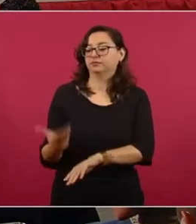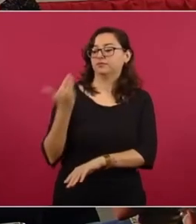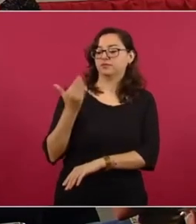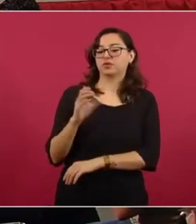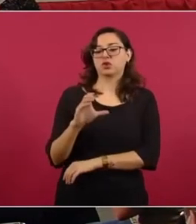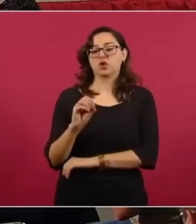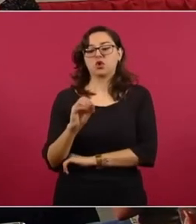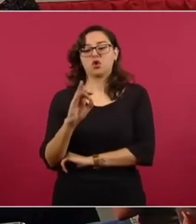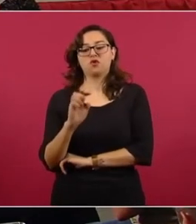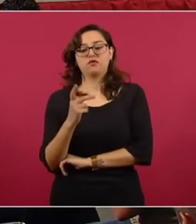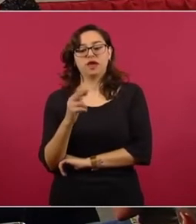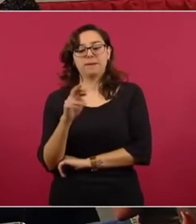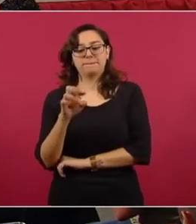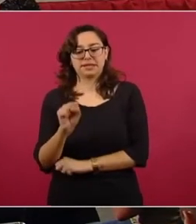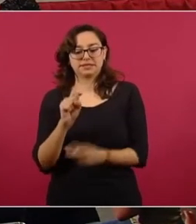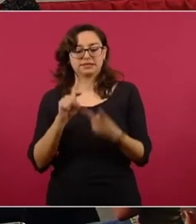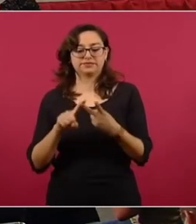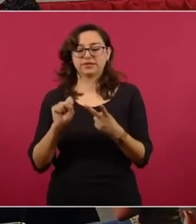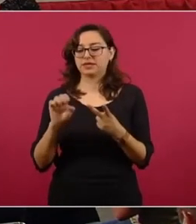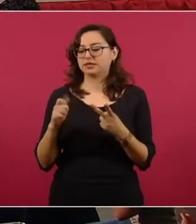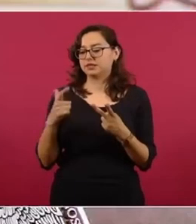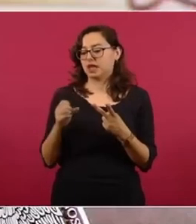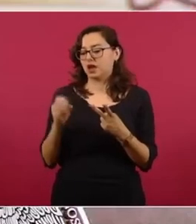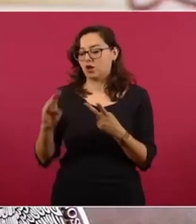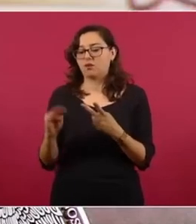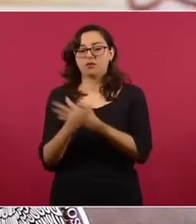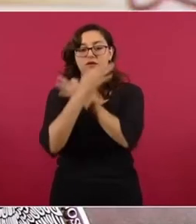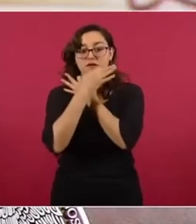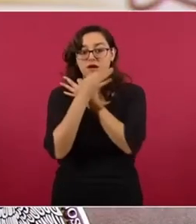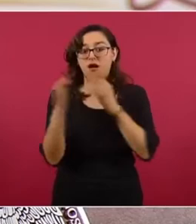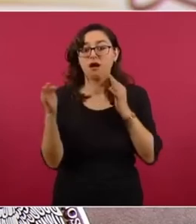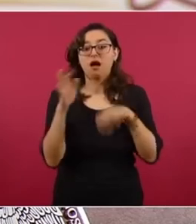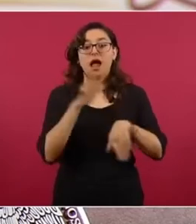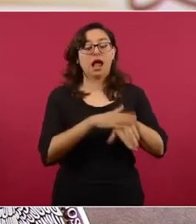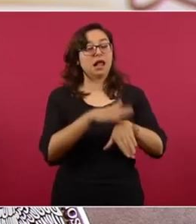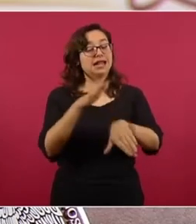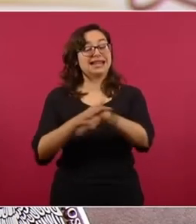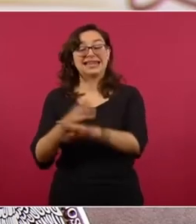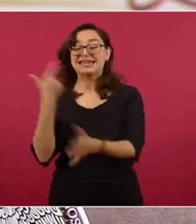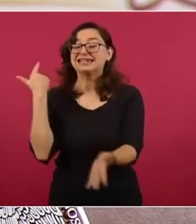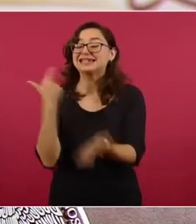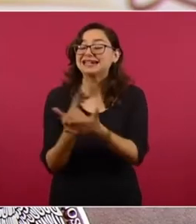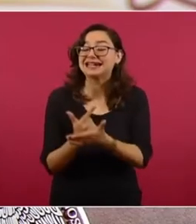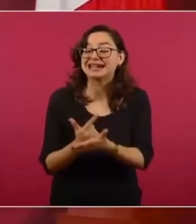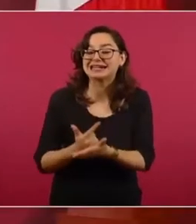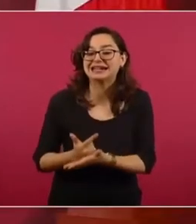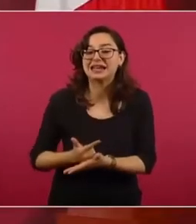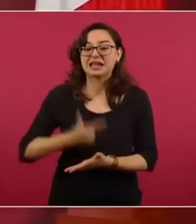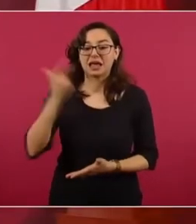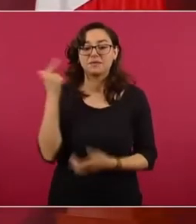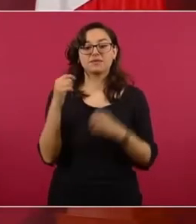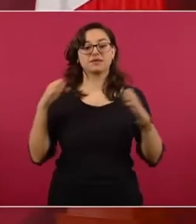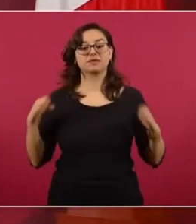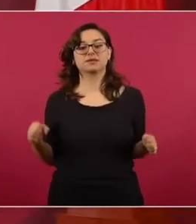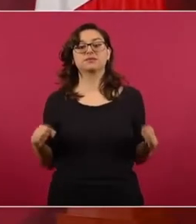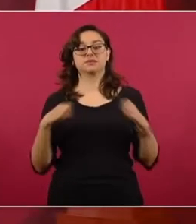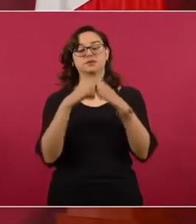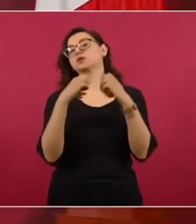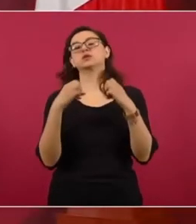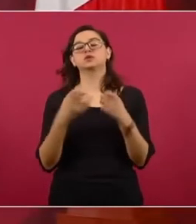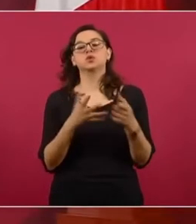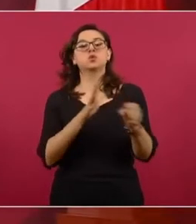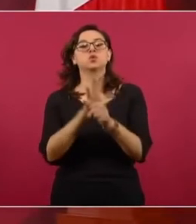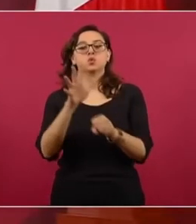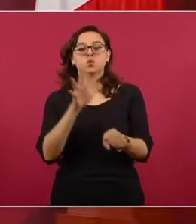junto con la Secretaría de Gobernación, emitió una alerta máxima. Esta alerta máxima se reserva cuando